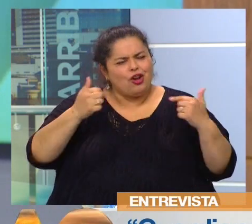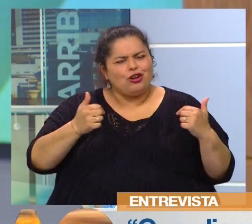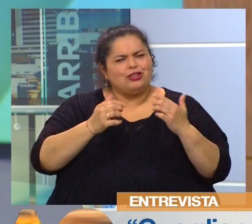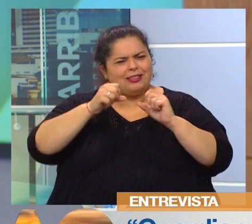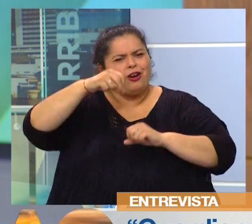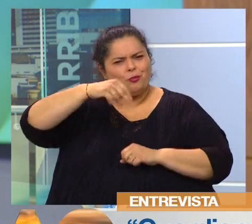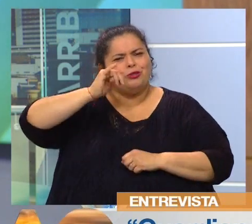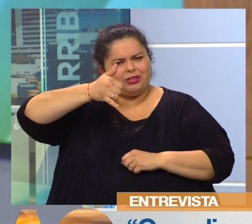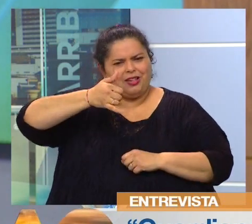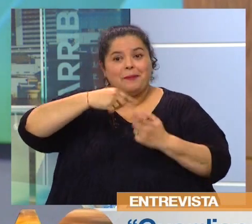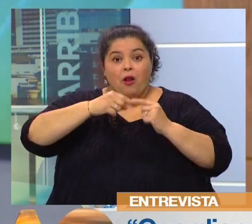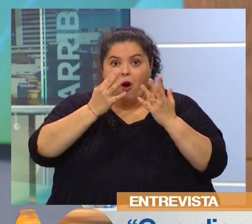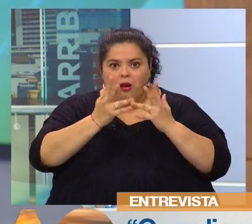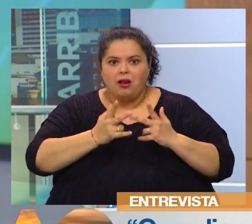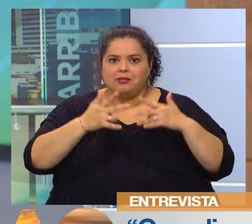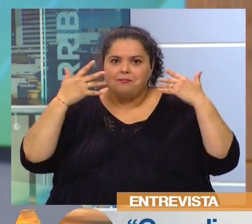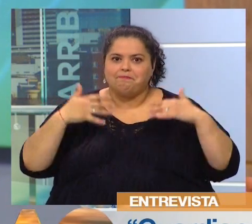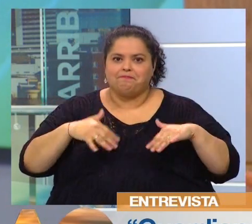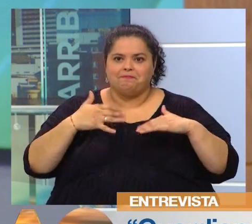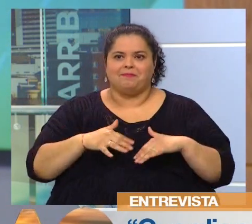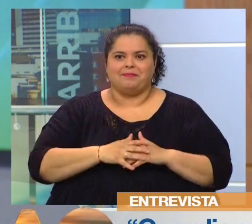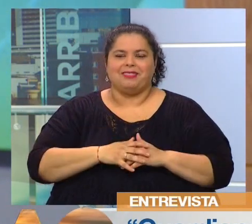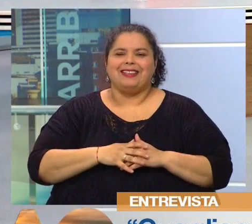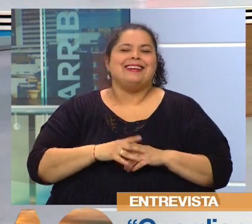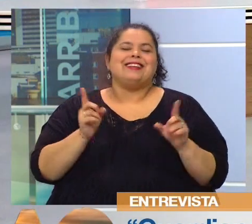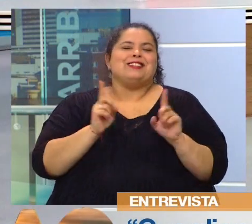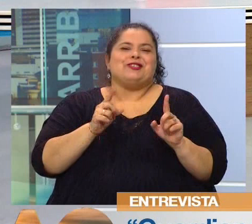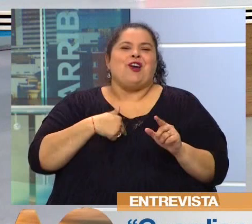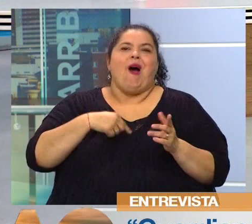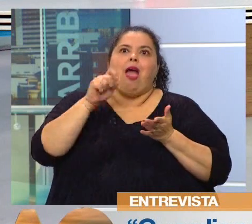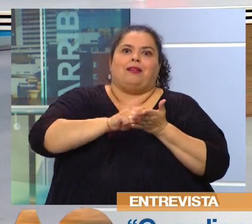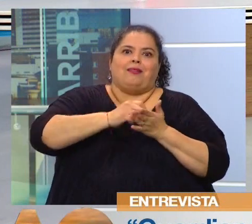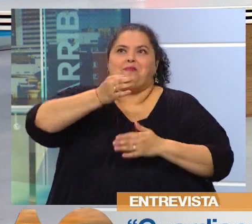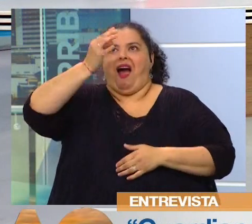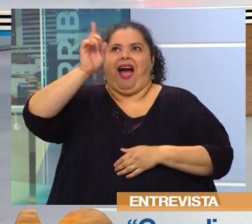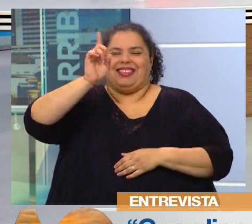escribir esos libros y está. No me voy a trabajar una yende, ¿entendés? Pero acá,